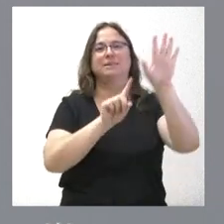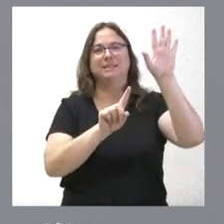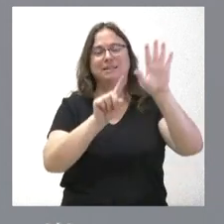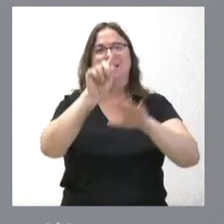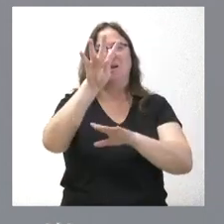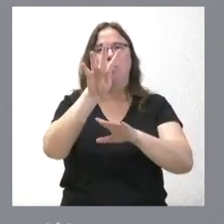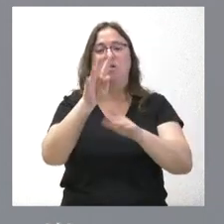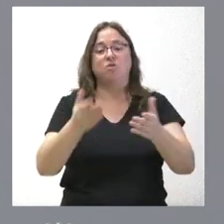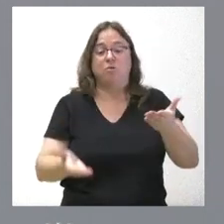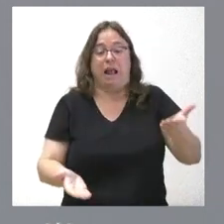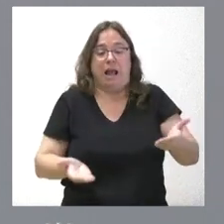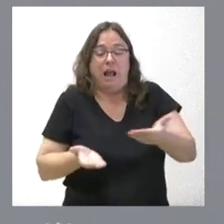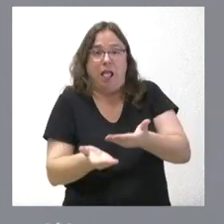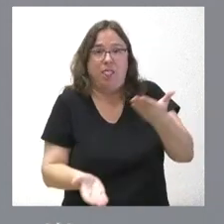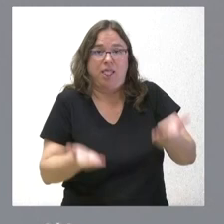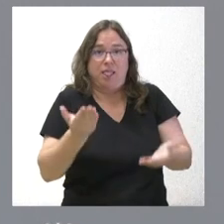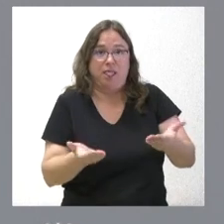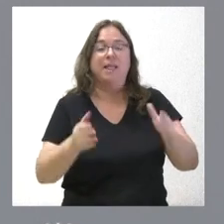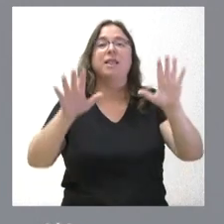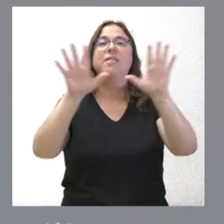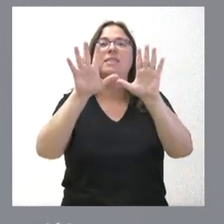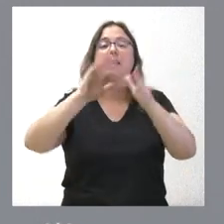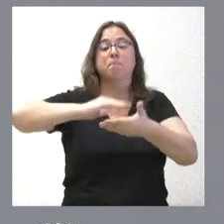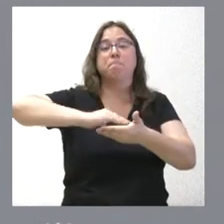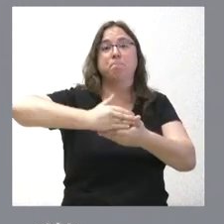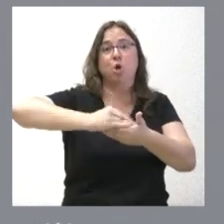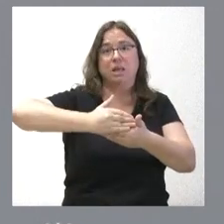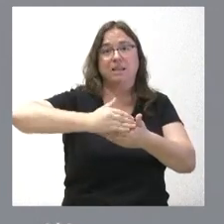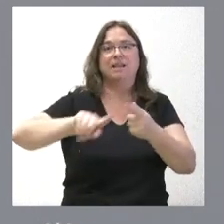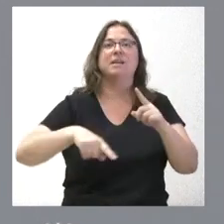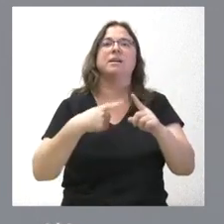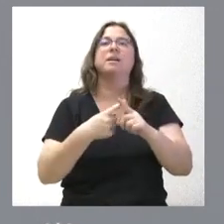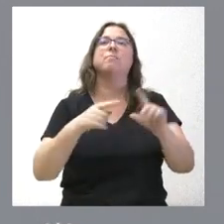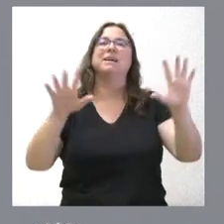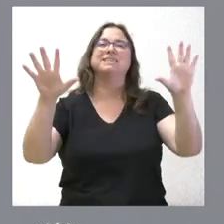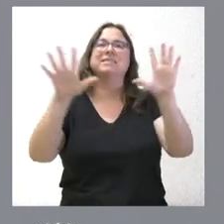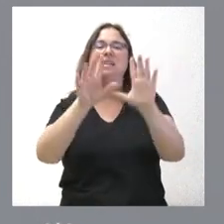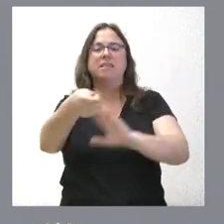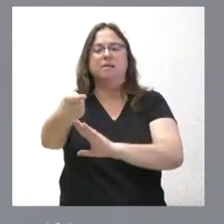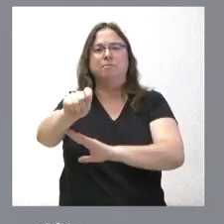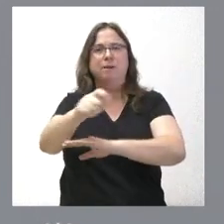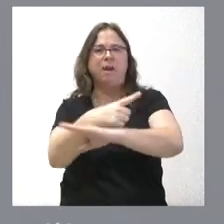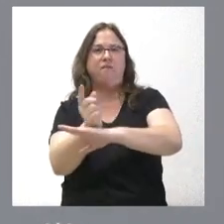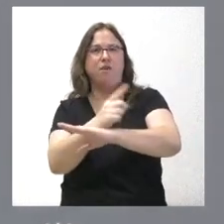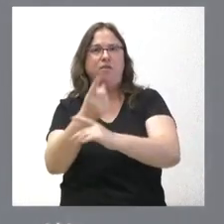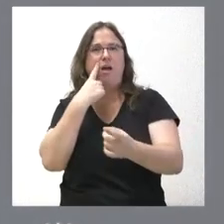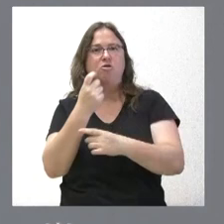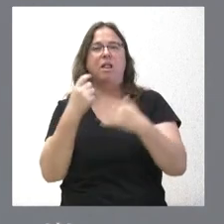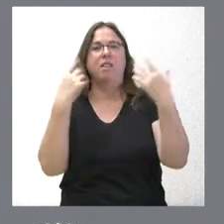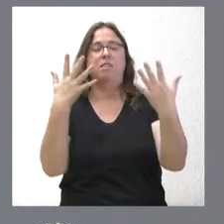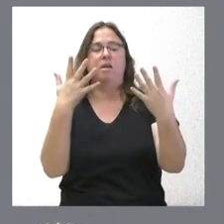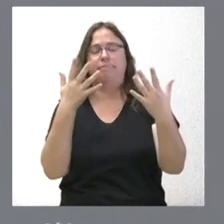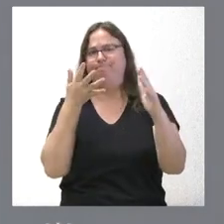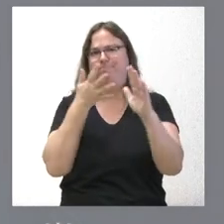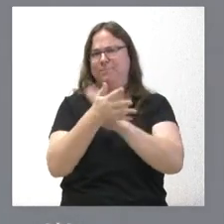niveladores, 10 portátiles convertibles y 10 llaves de tacógrafos. En definitiva, una apuesta muy clara